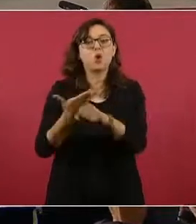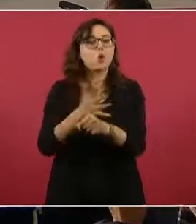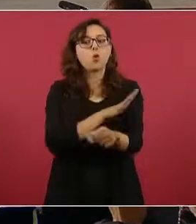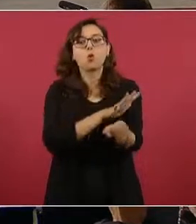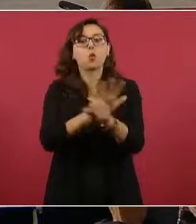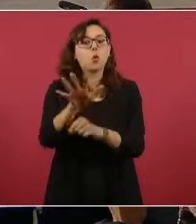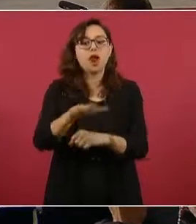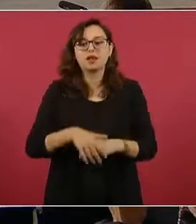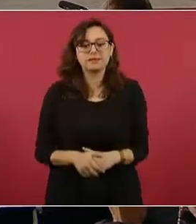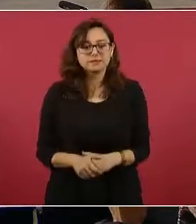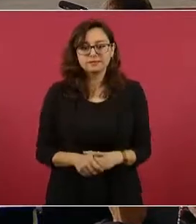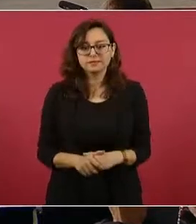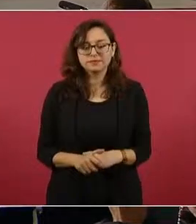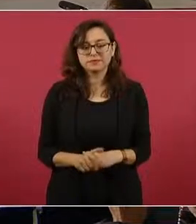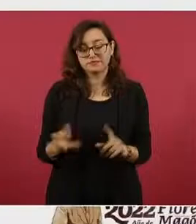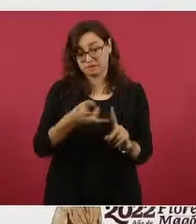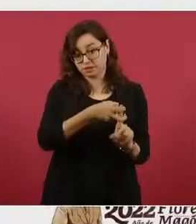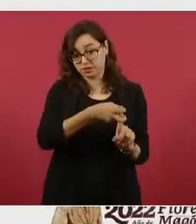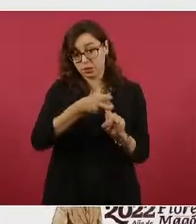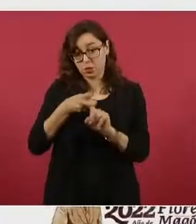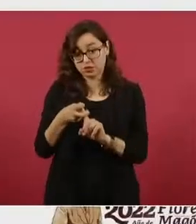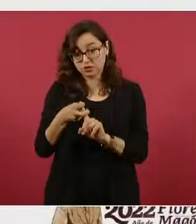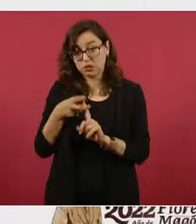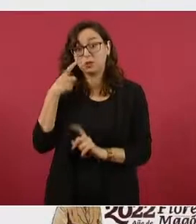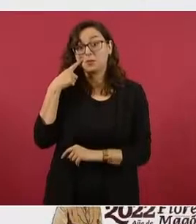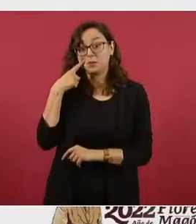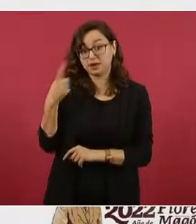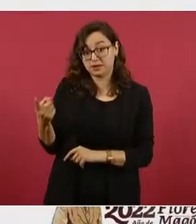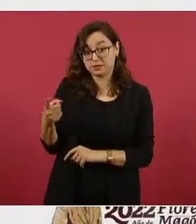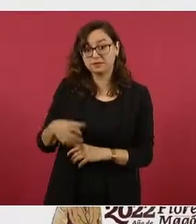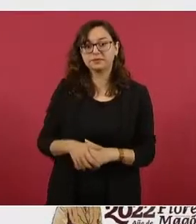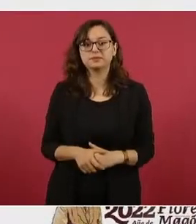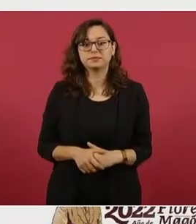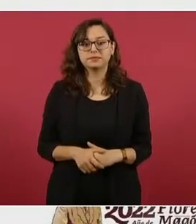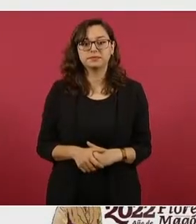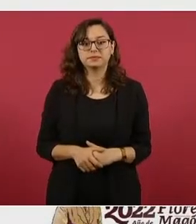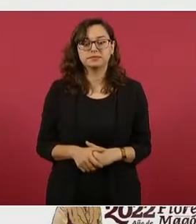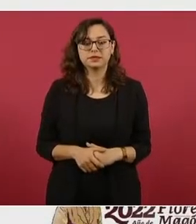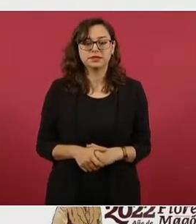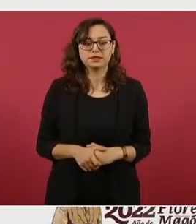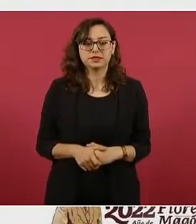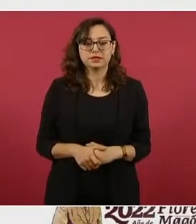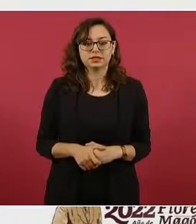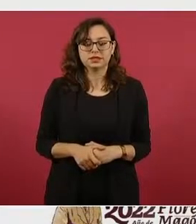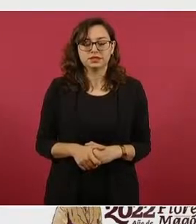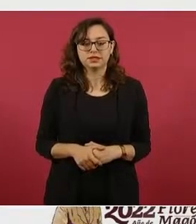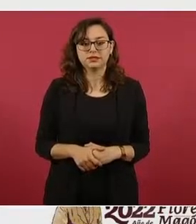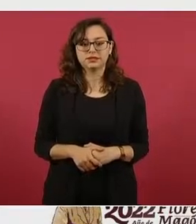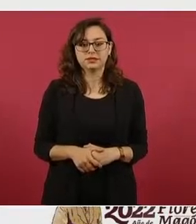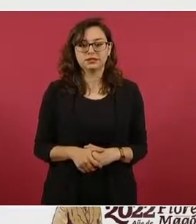Esto es secuestro, eso no se había visto,